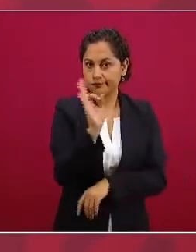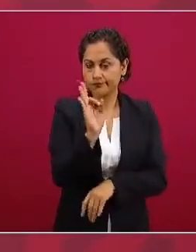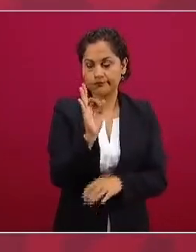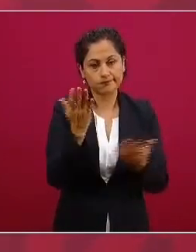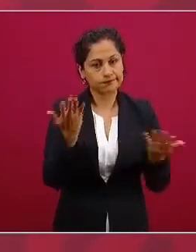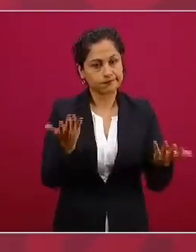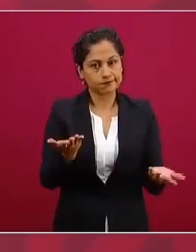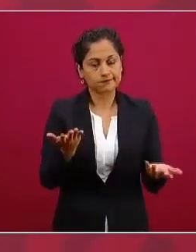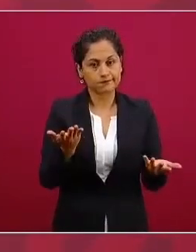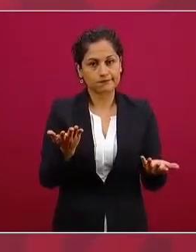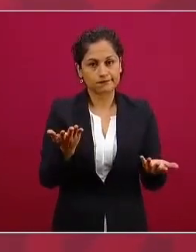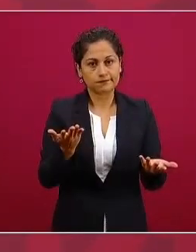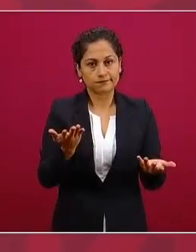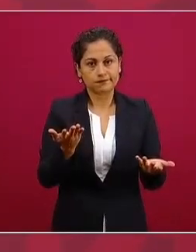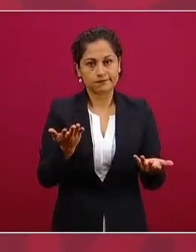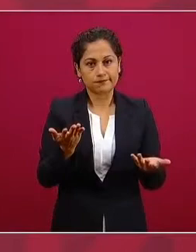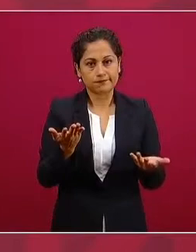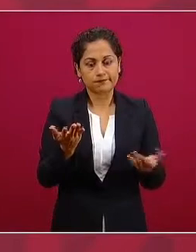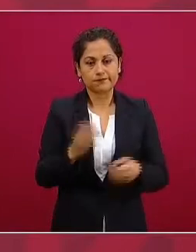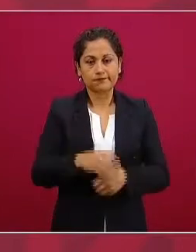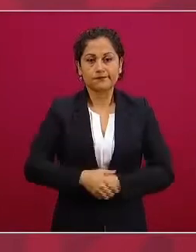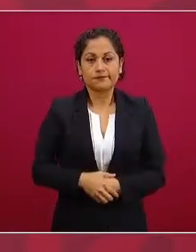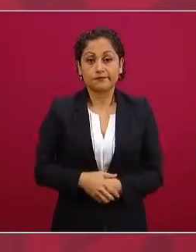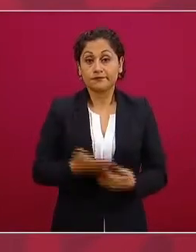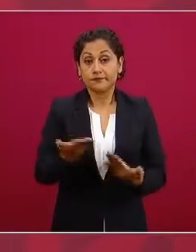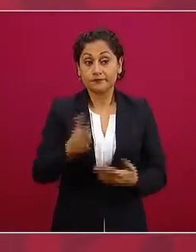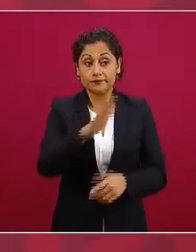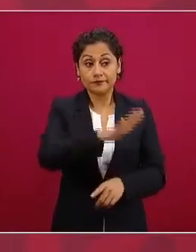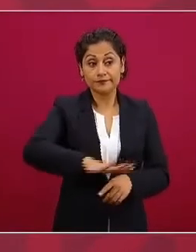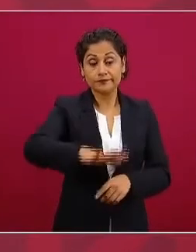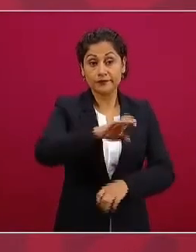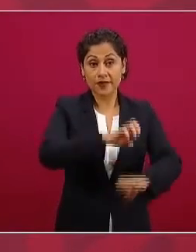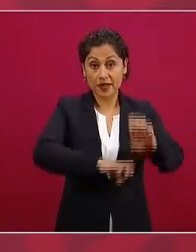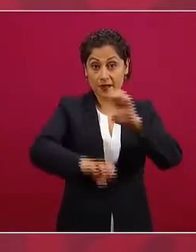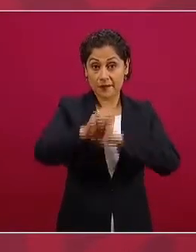sino la mayoría de estas empresas